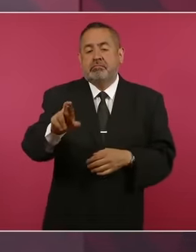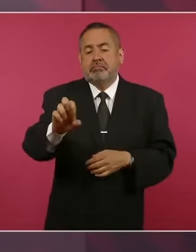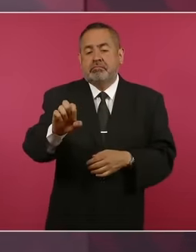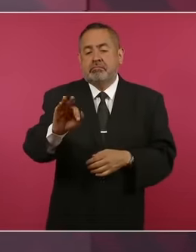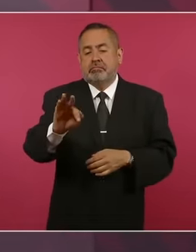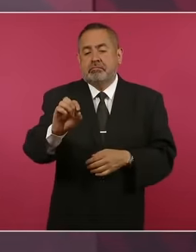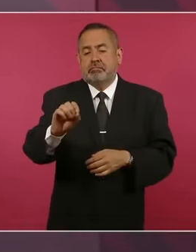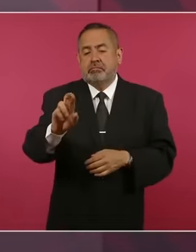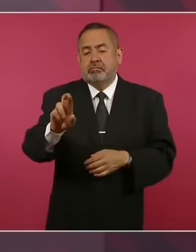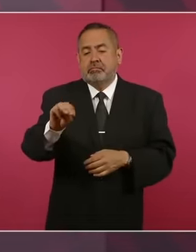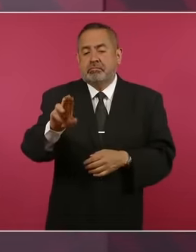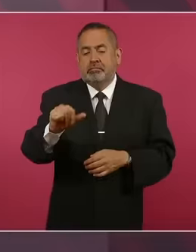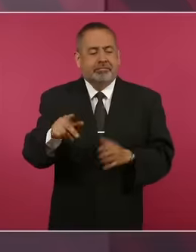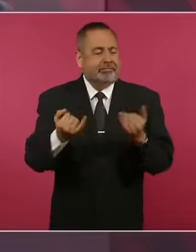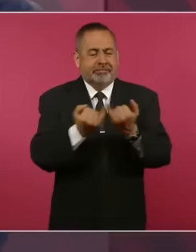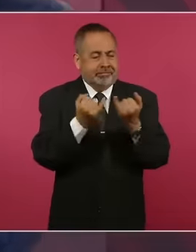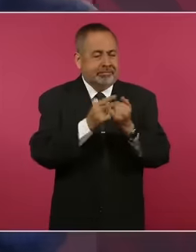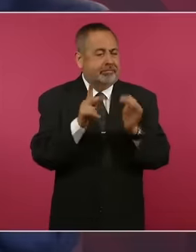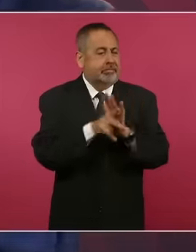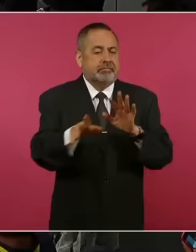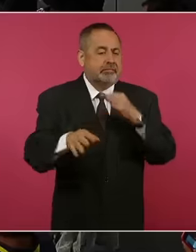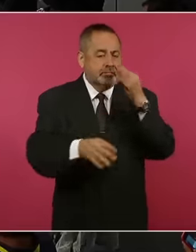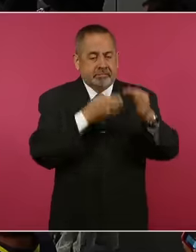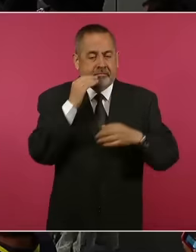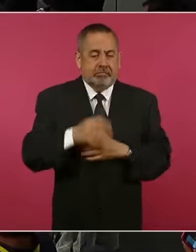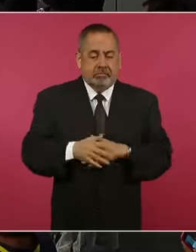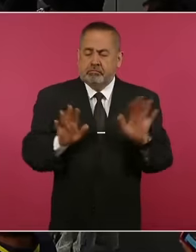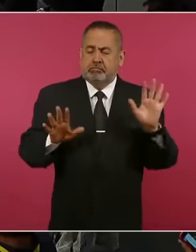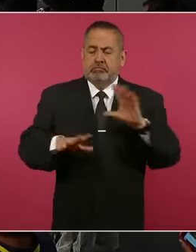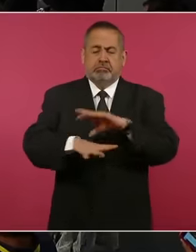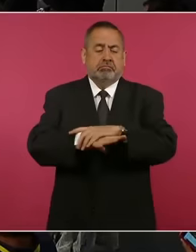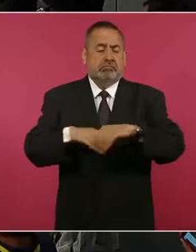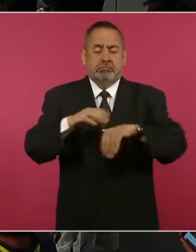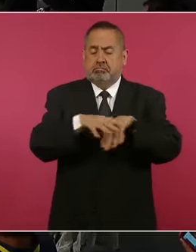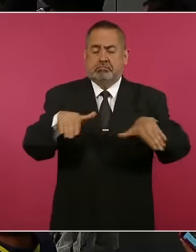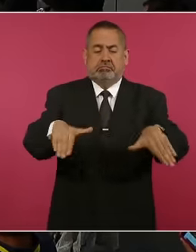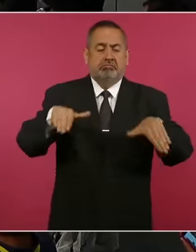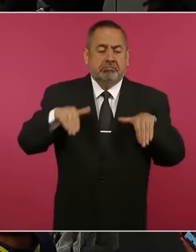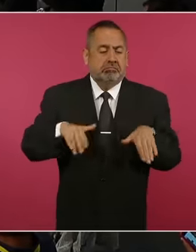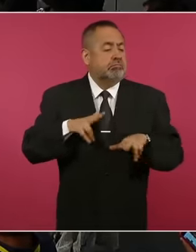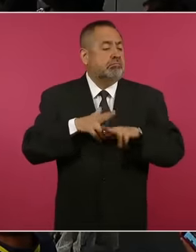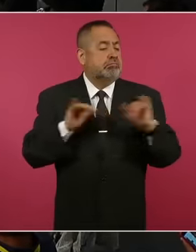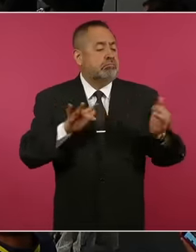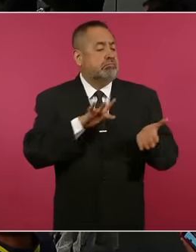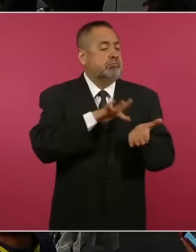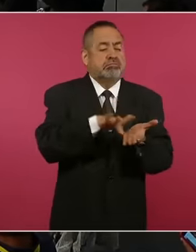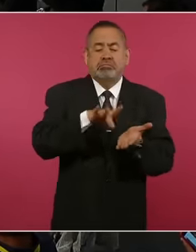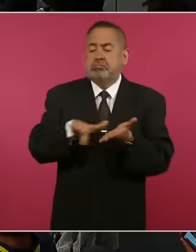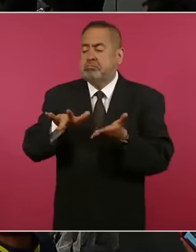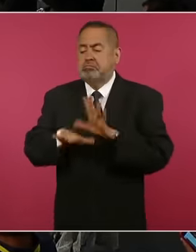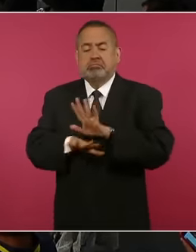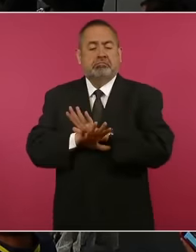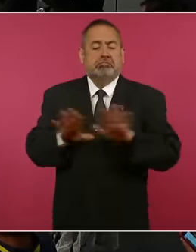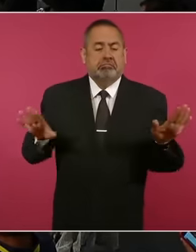era independiente, plural.